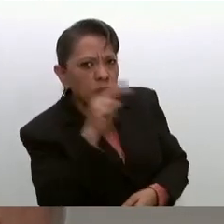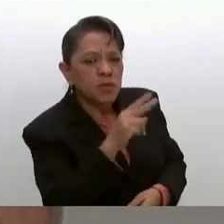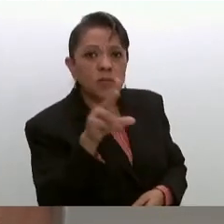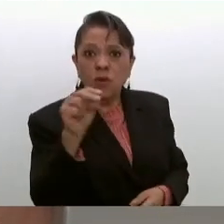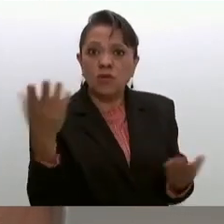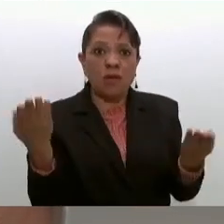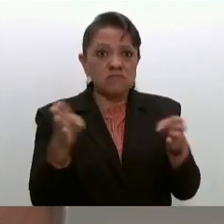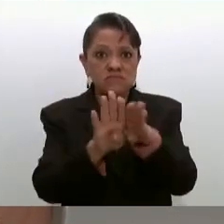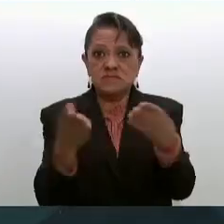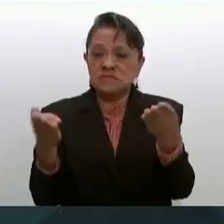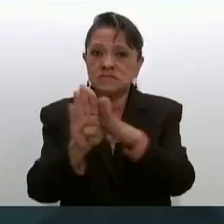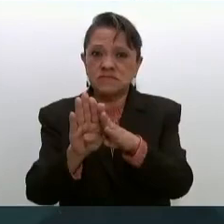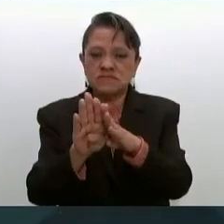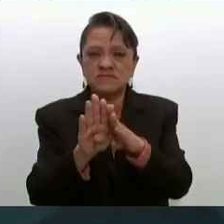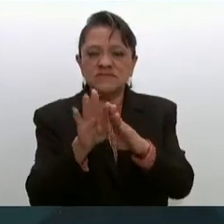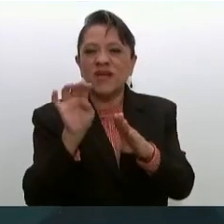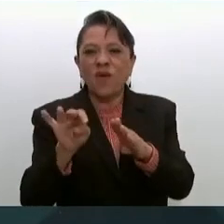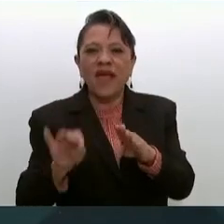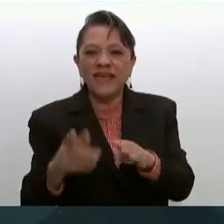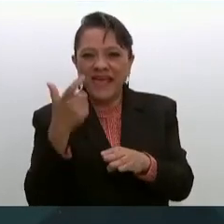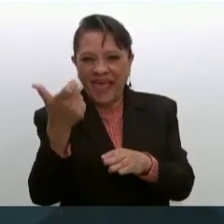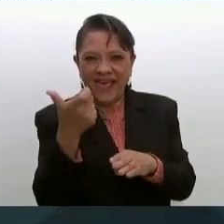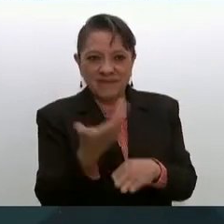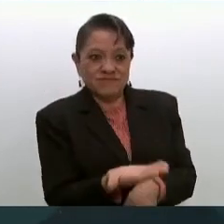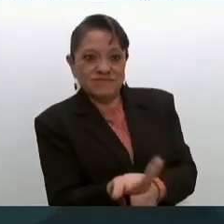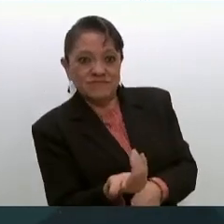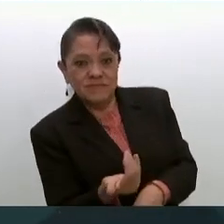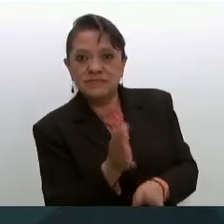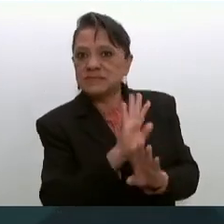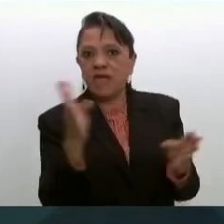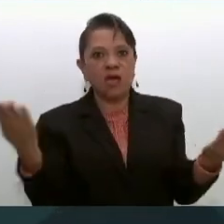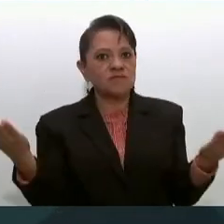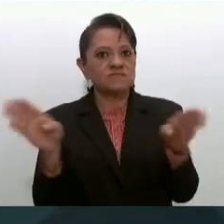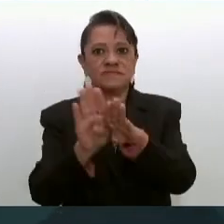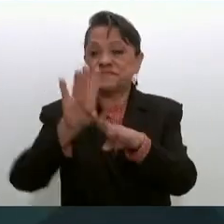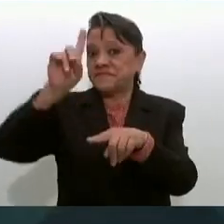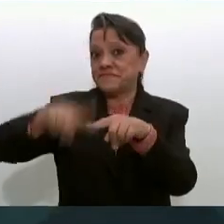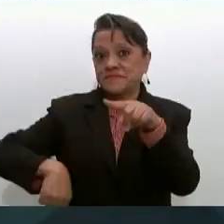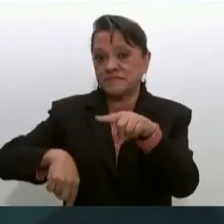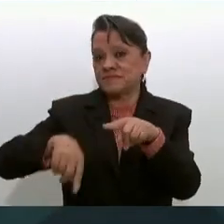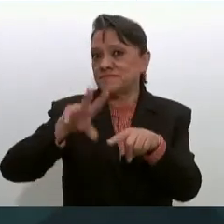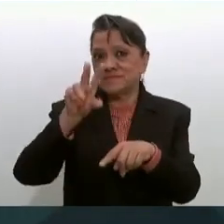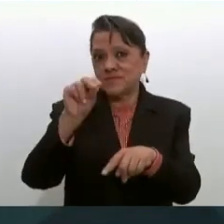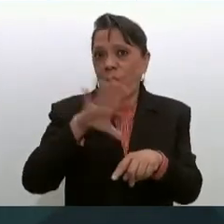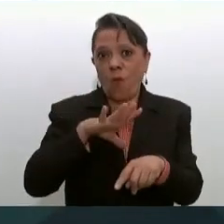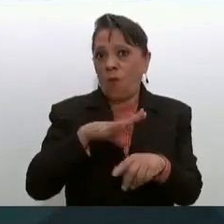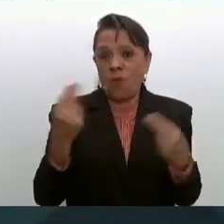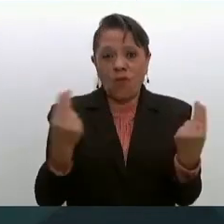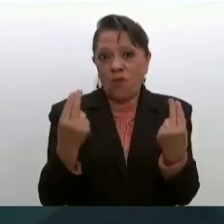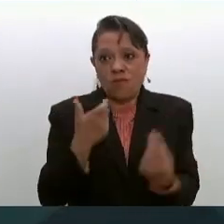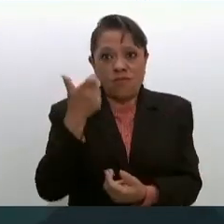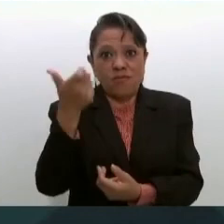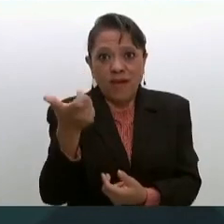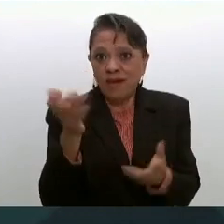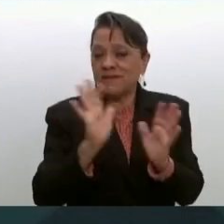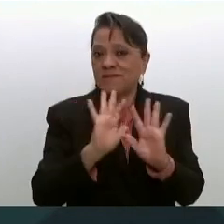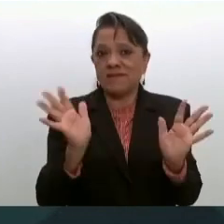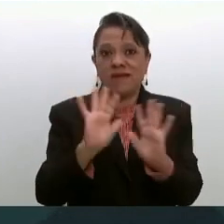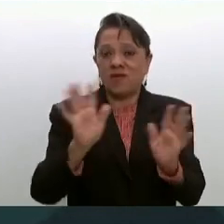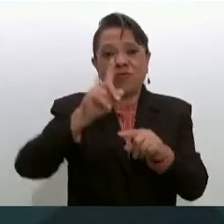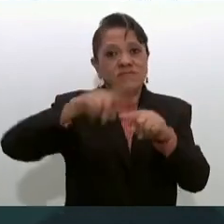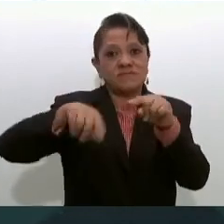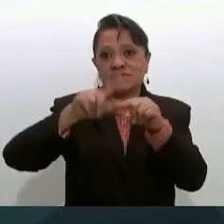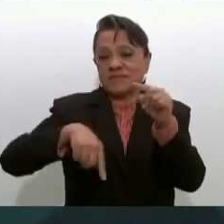en los hospitales, que atienden a las personas, pues ya no tienen que pagar. Eso ya no debe existir.